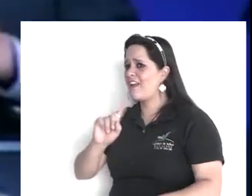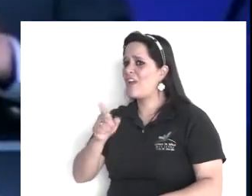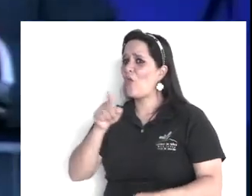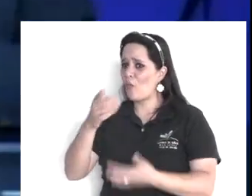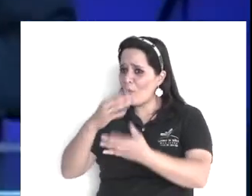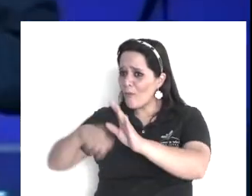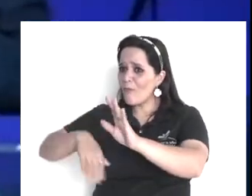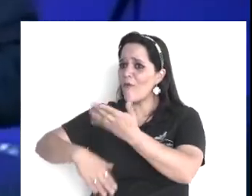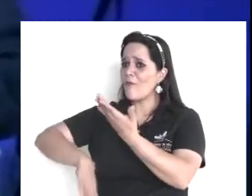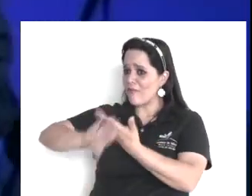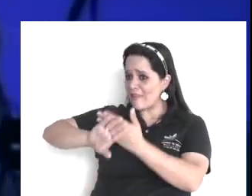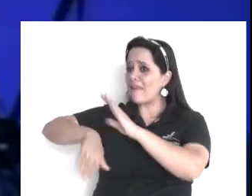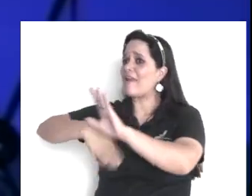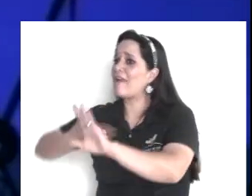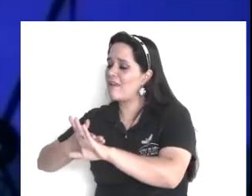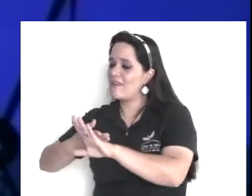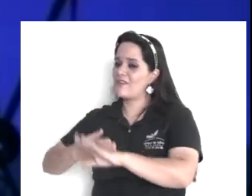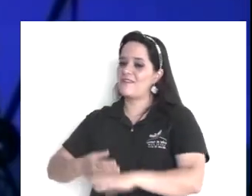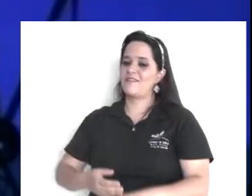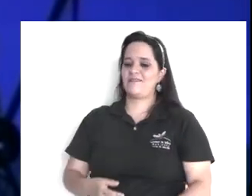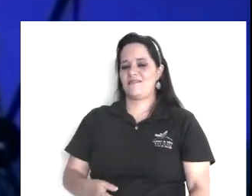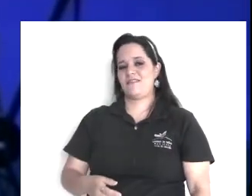desmiente, y si es cierto,